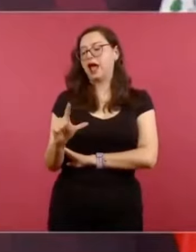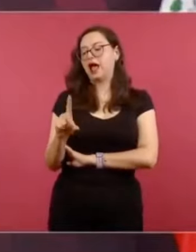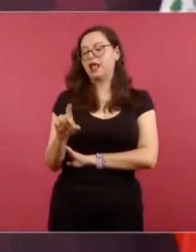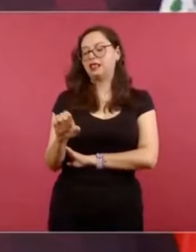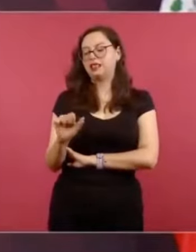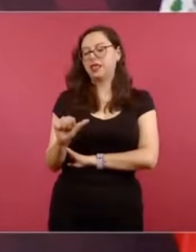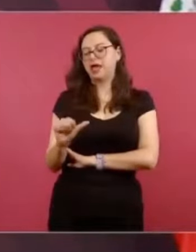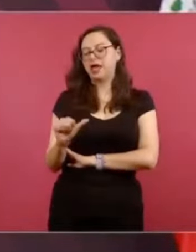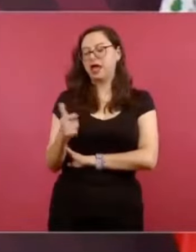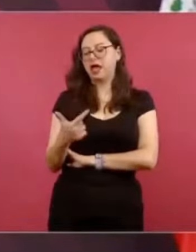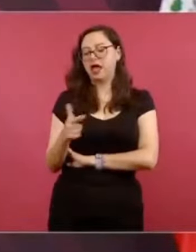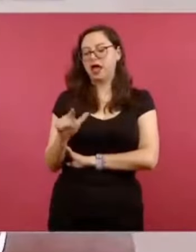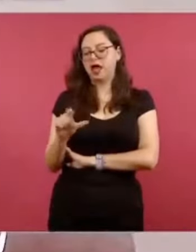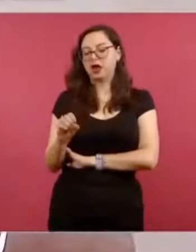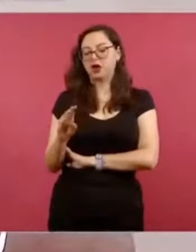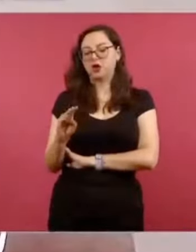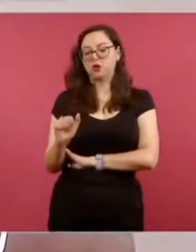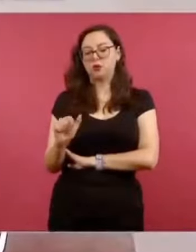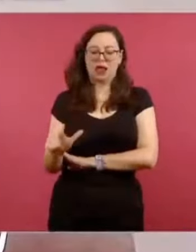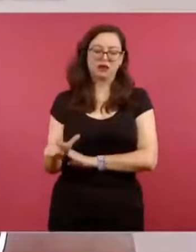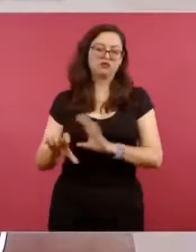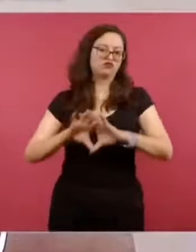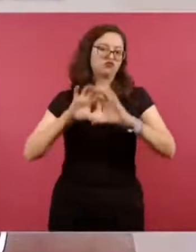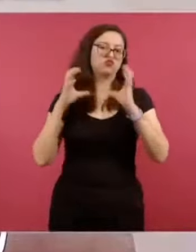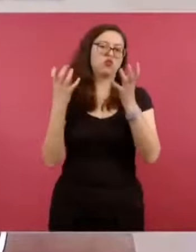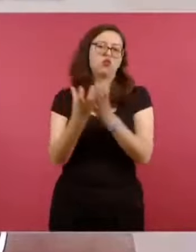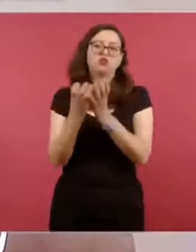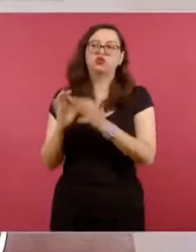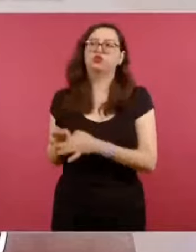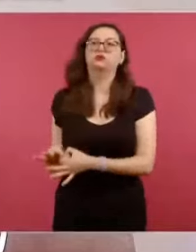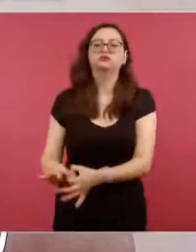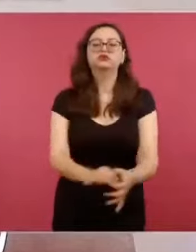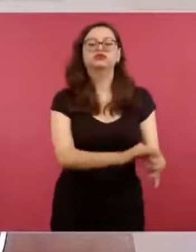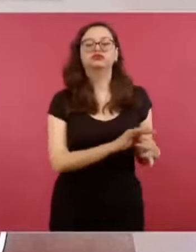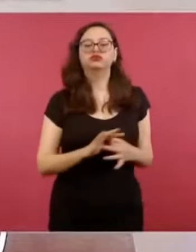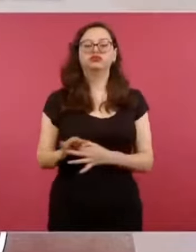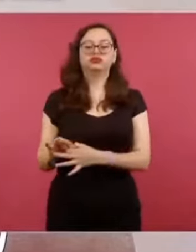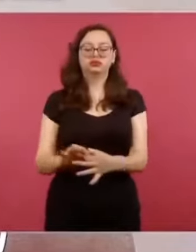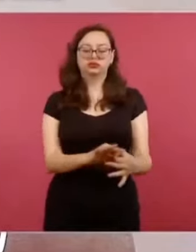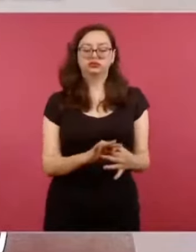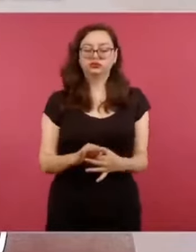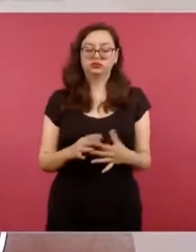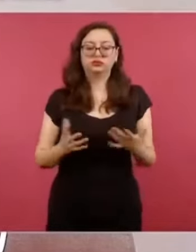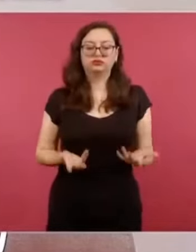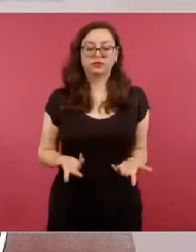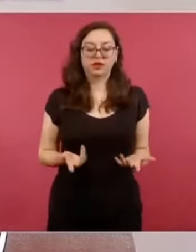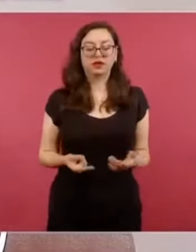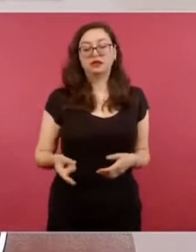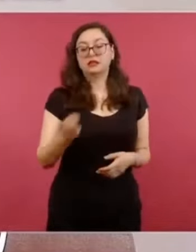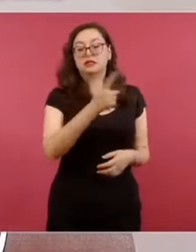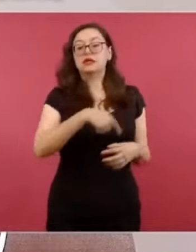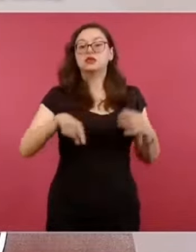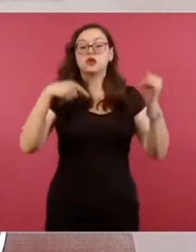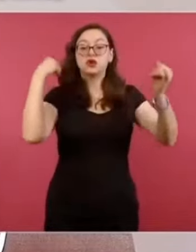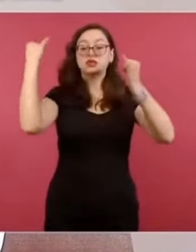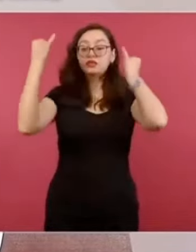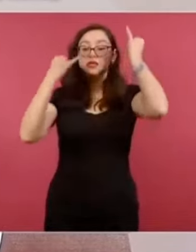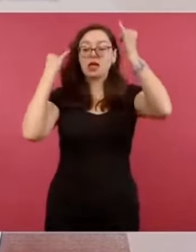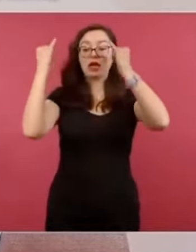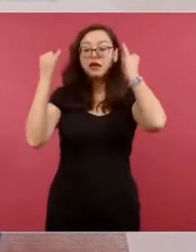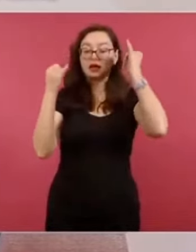Todos esos retazos de ceudas